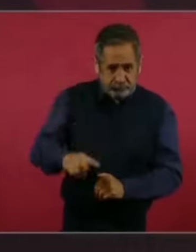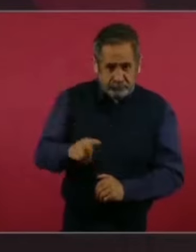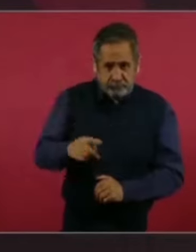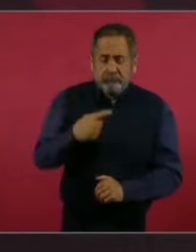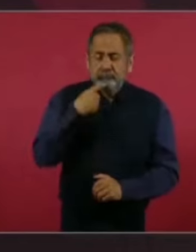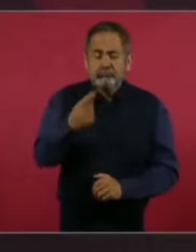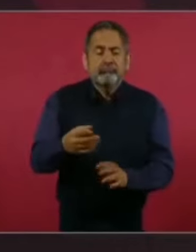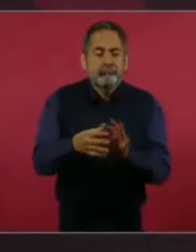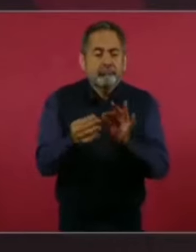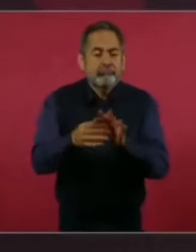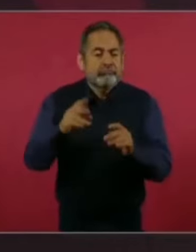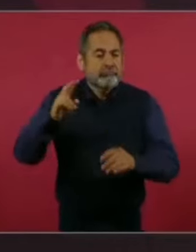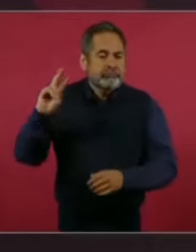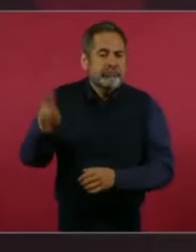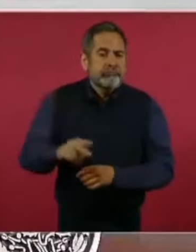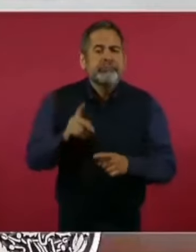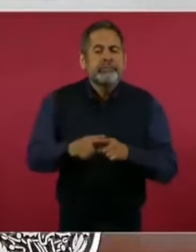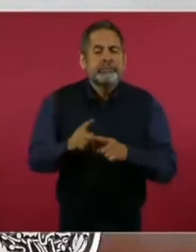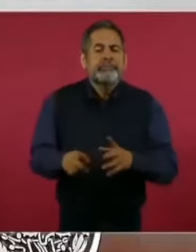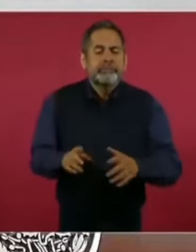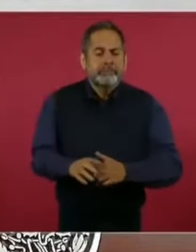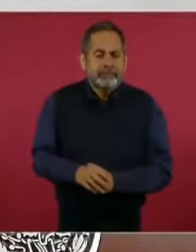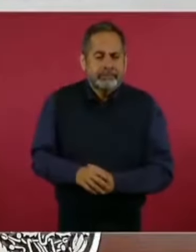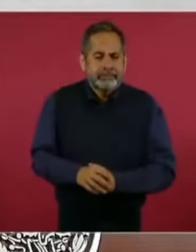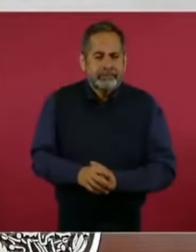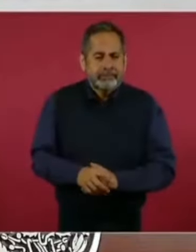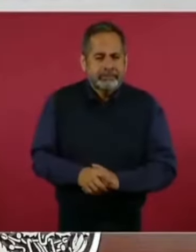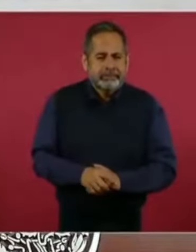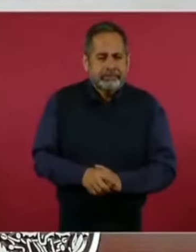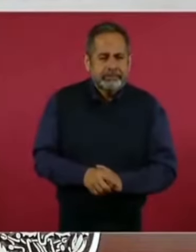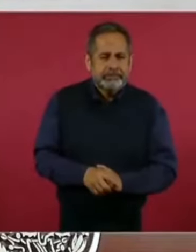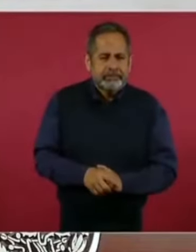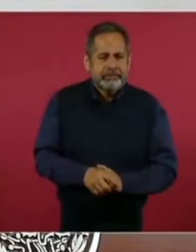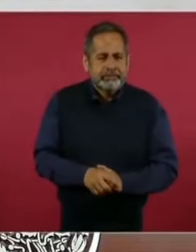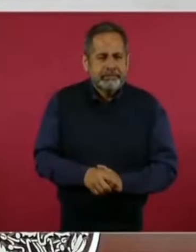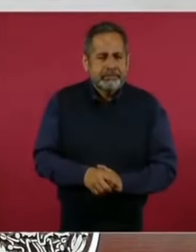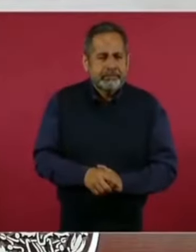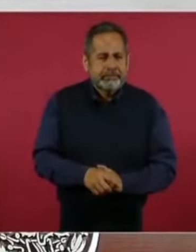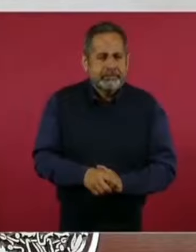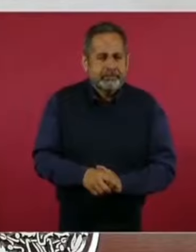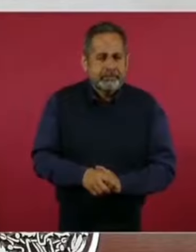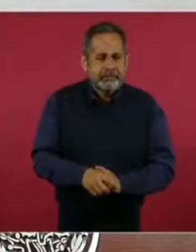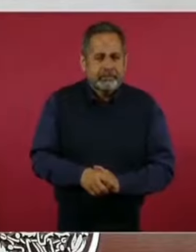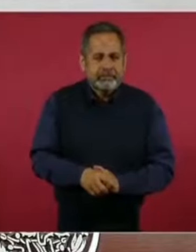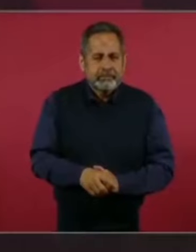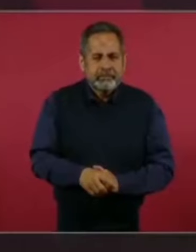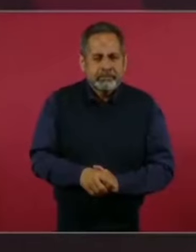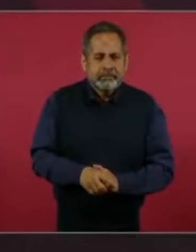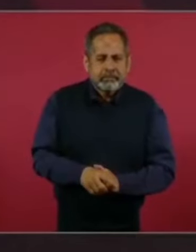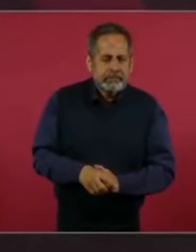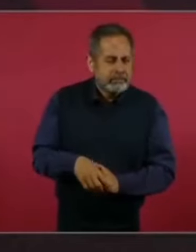sí son un poco más críticos,